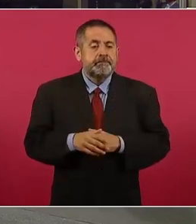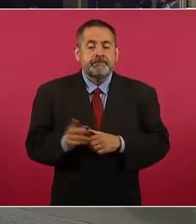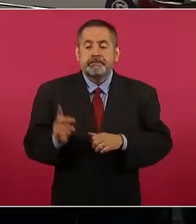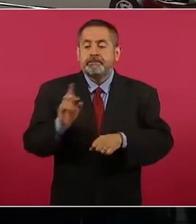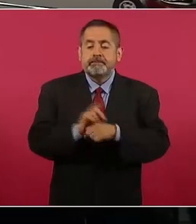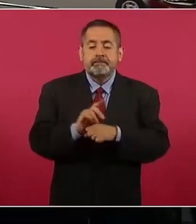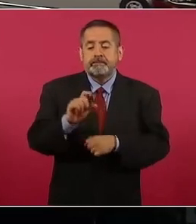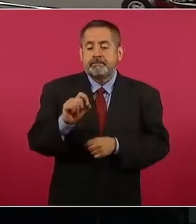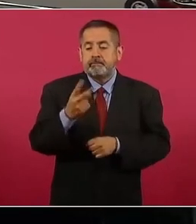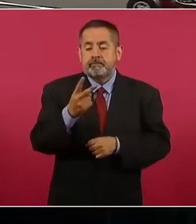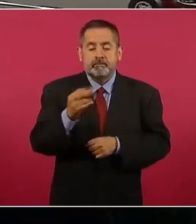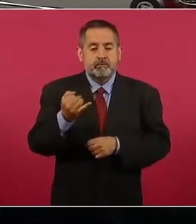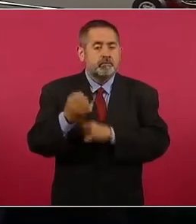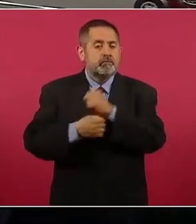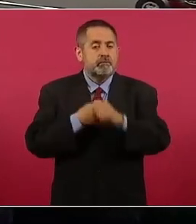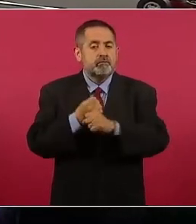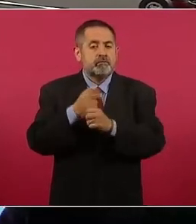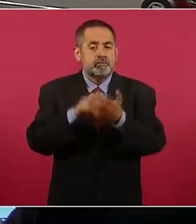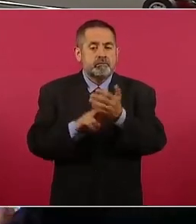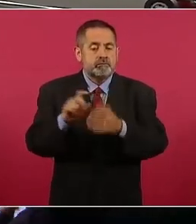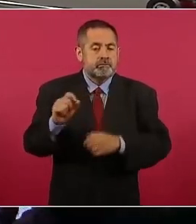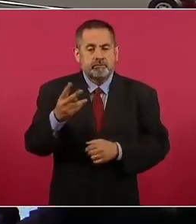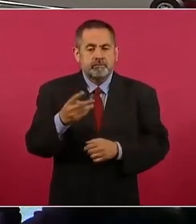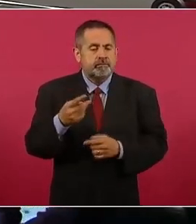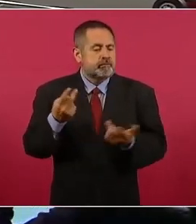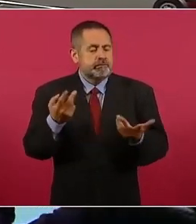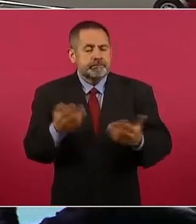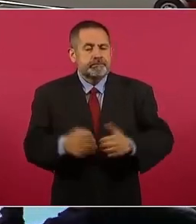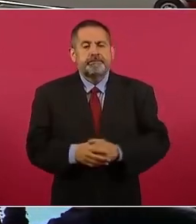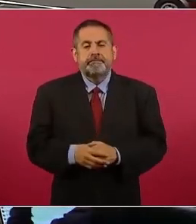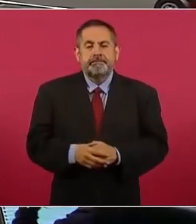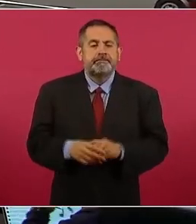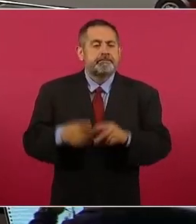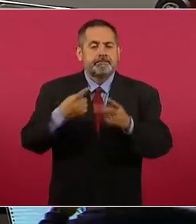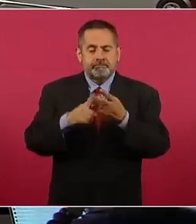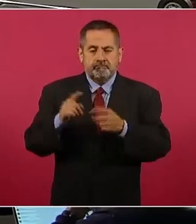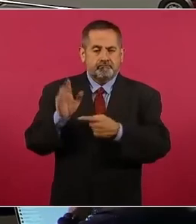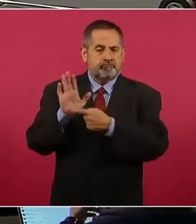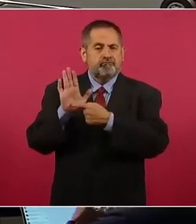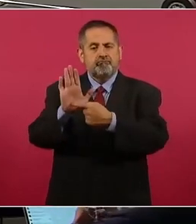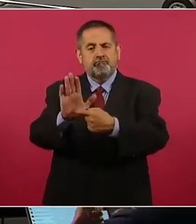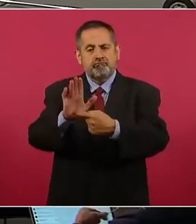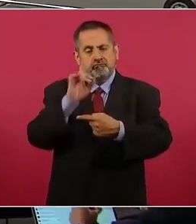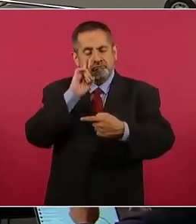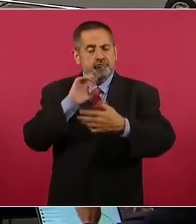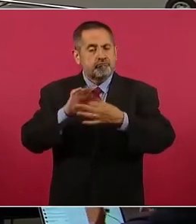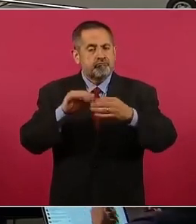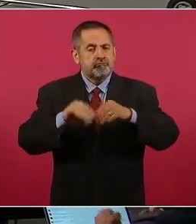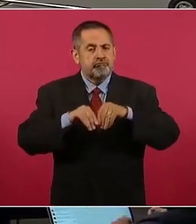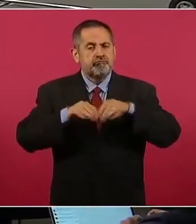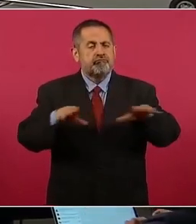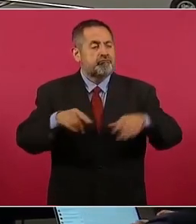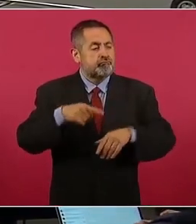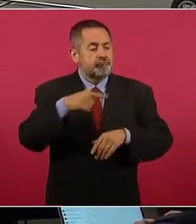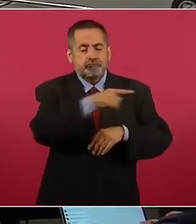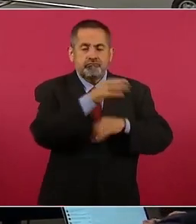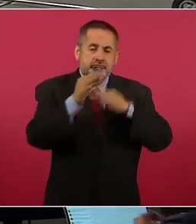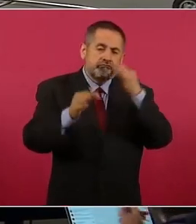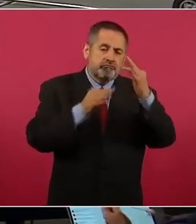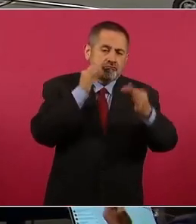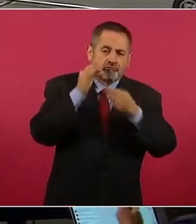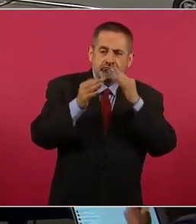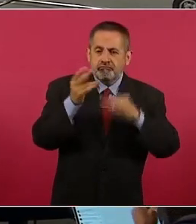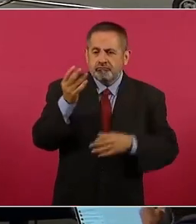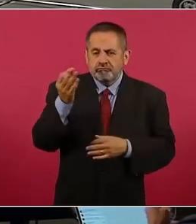junio de 2022. Vamos a iniciar mostrándoles cómo difundir noticias falsas